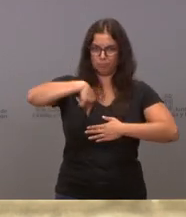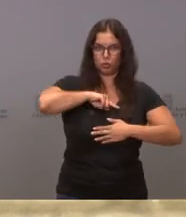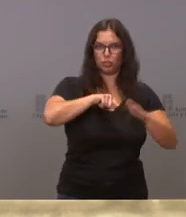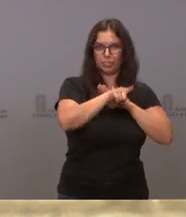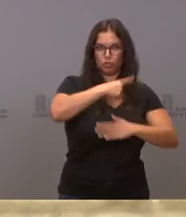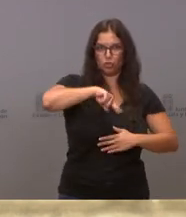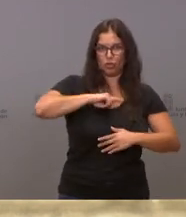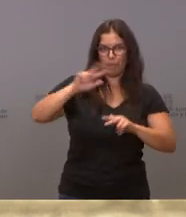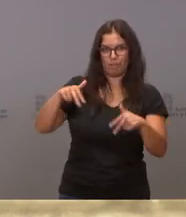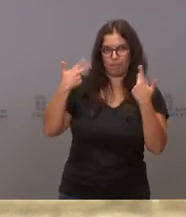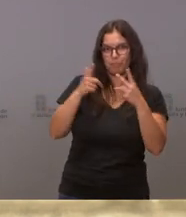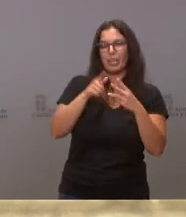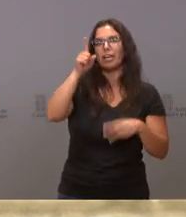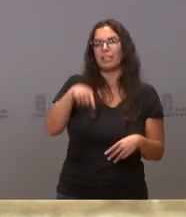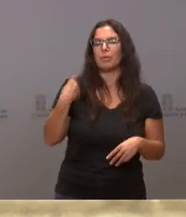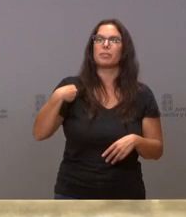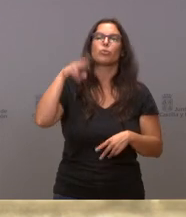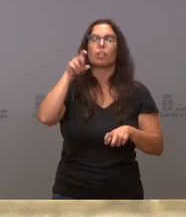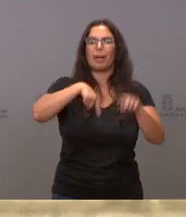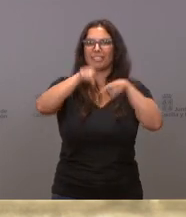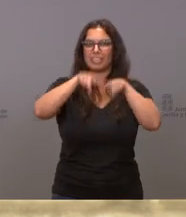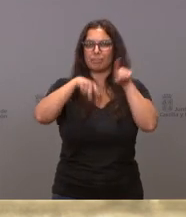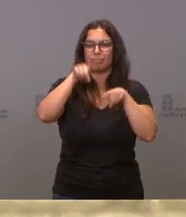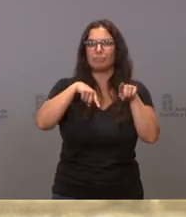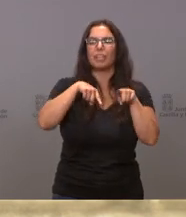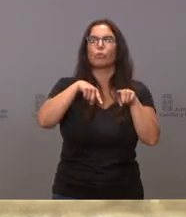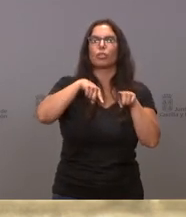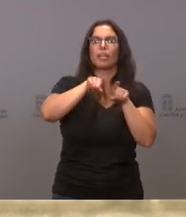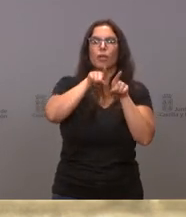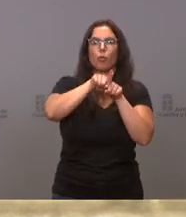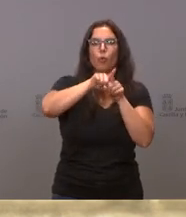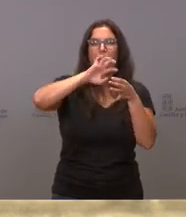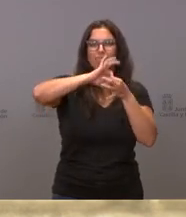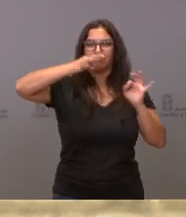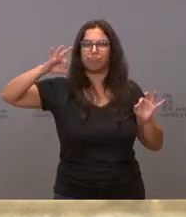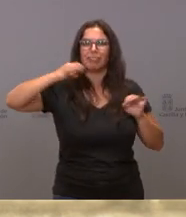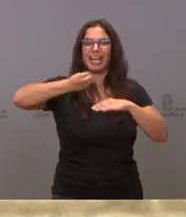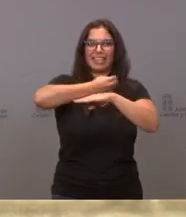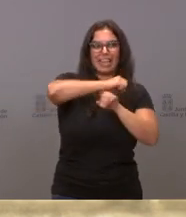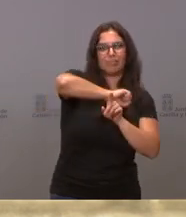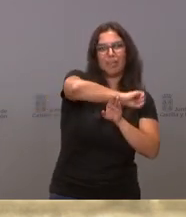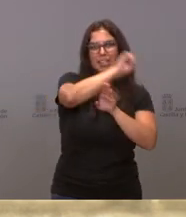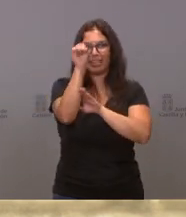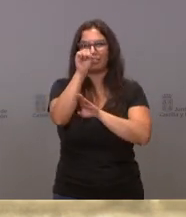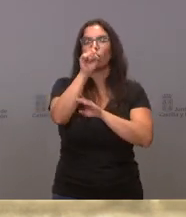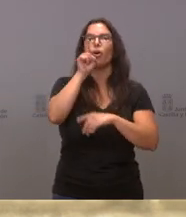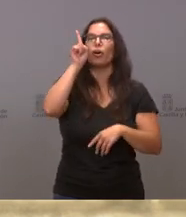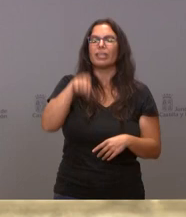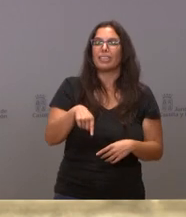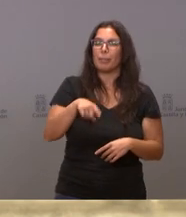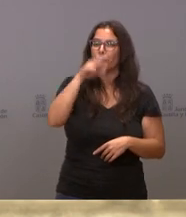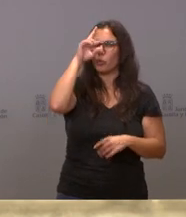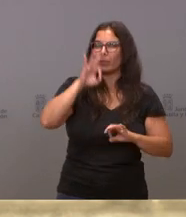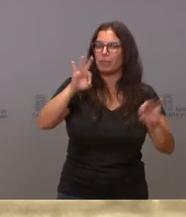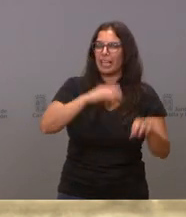atlántico del noroeste, o algo que nos preocupa en toda España y muy especialmente en Castilla y